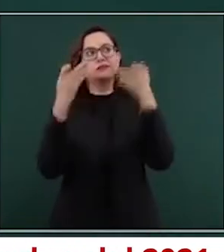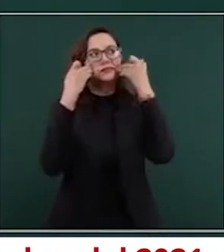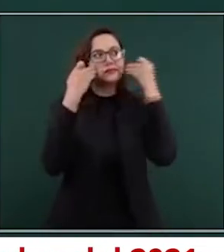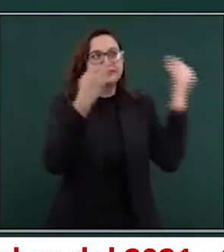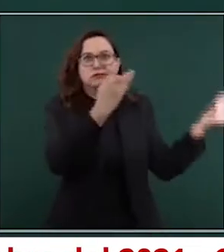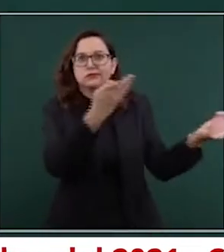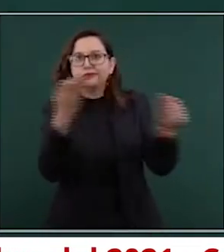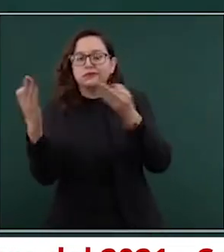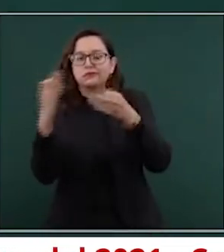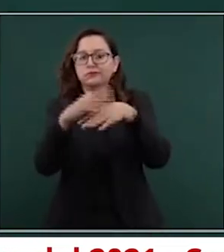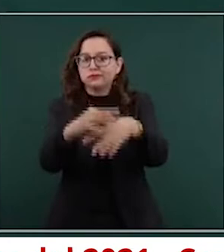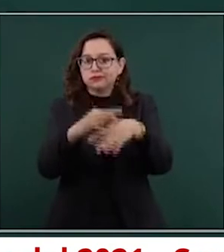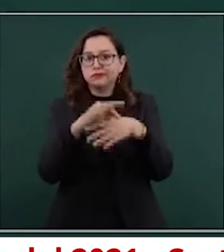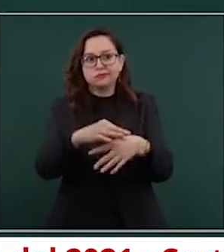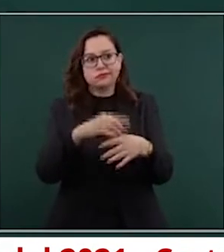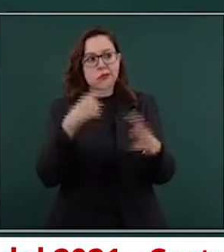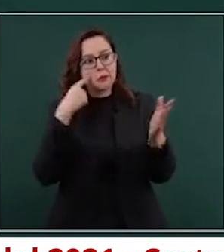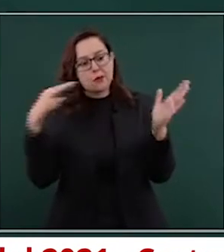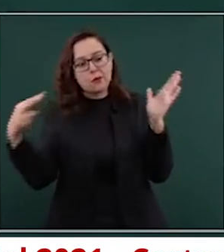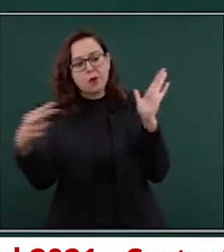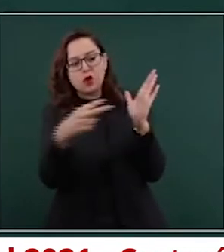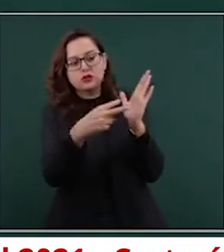vamos ahora a constatar.